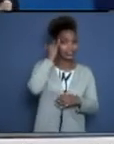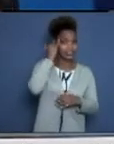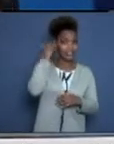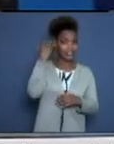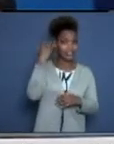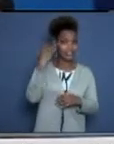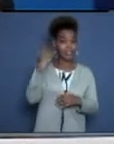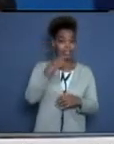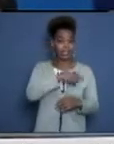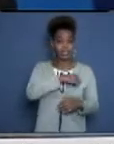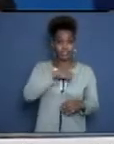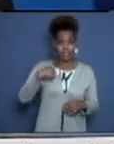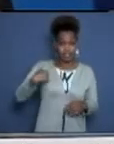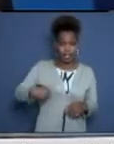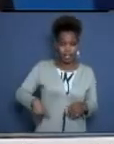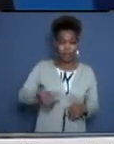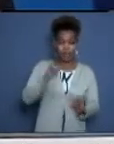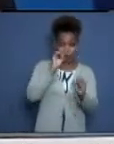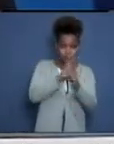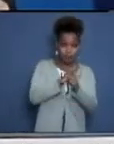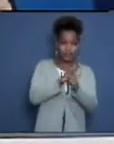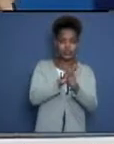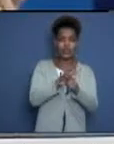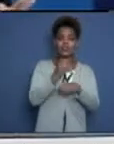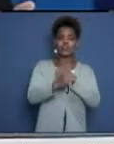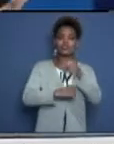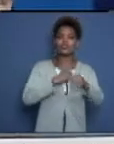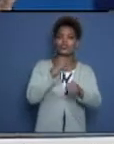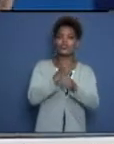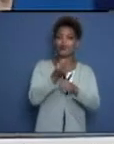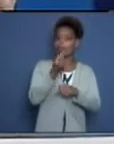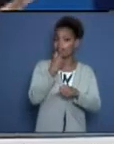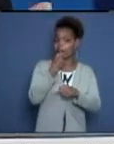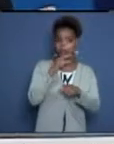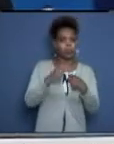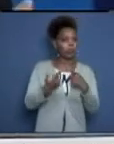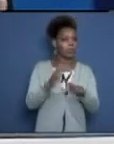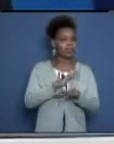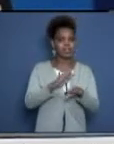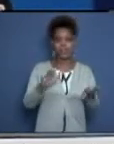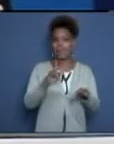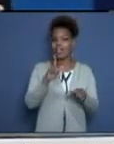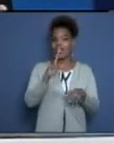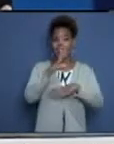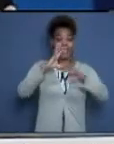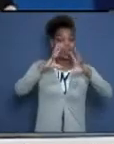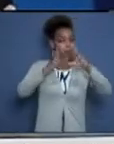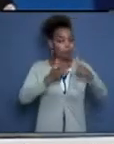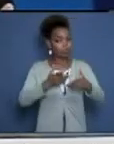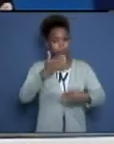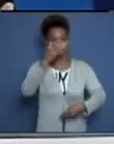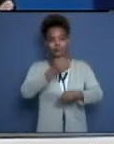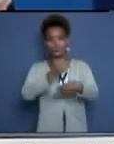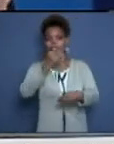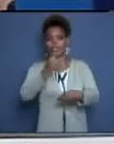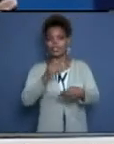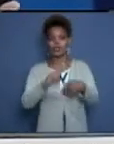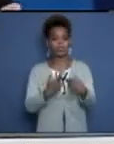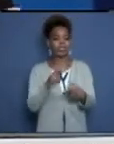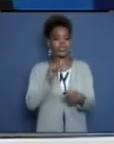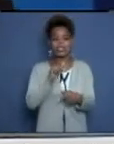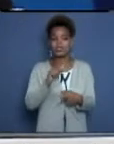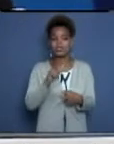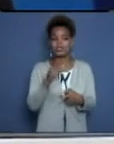Cuba también se utilizó en los protocolos anteriores, ya no se utiliza ni en Cuba ni en ninguna parte del mundo, porque no tienen ningún